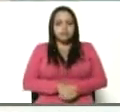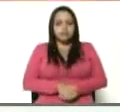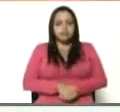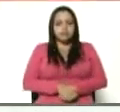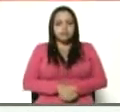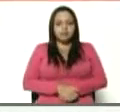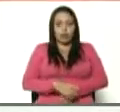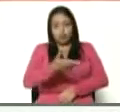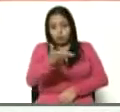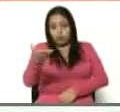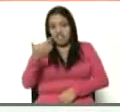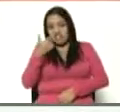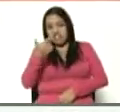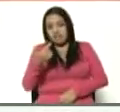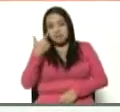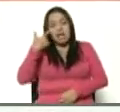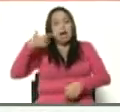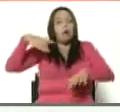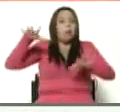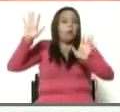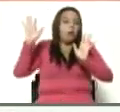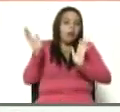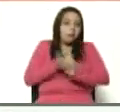Ustedes dirán, que